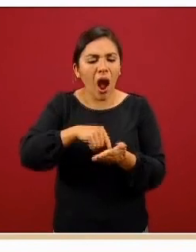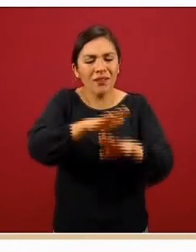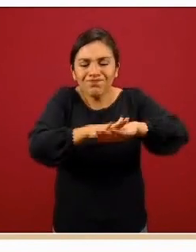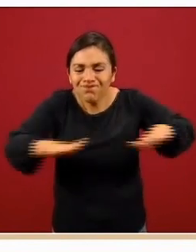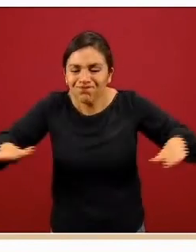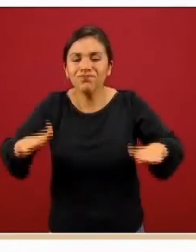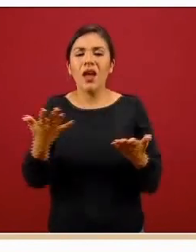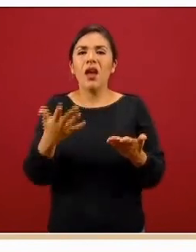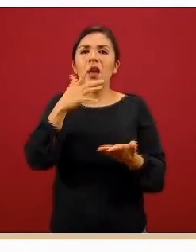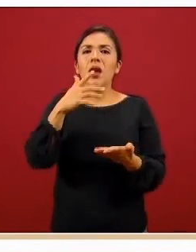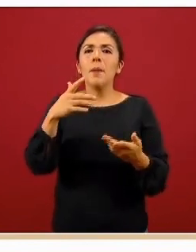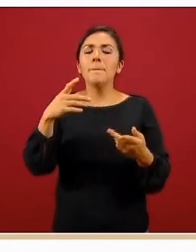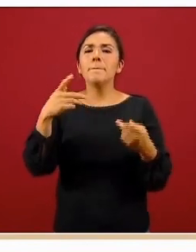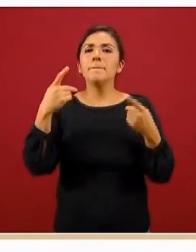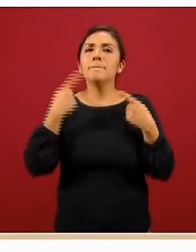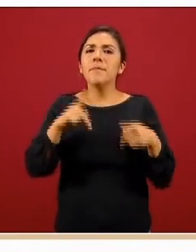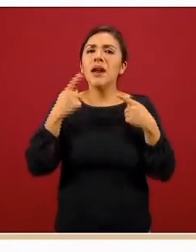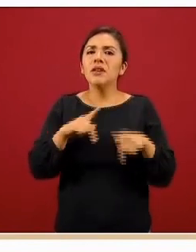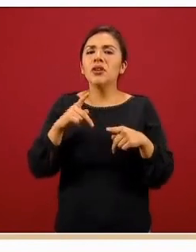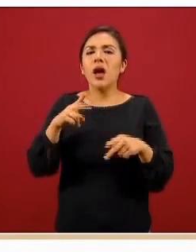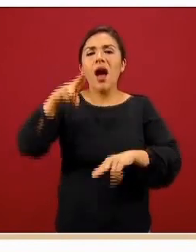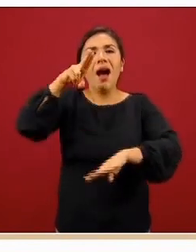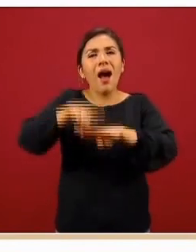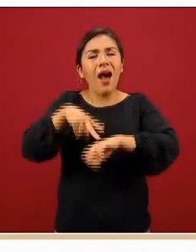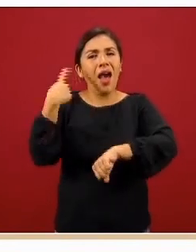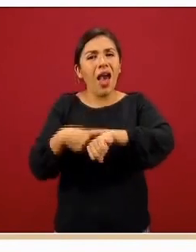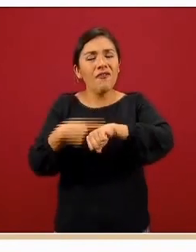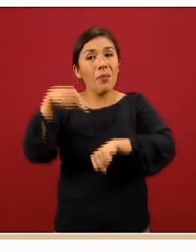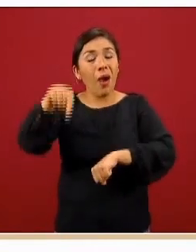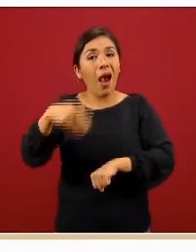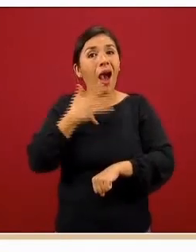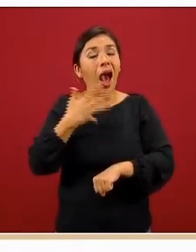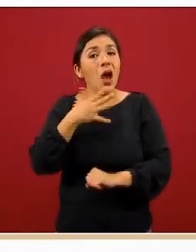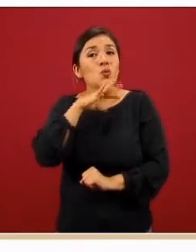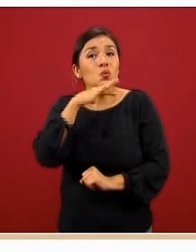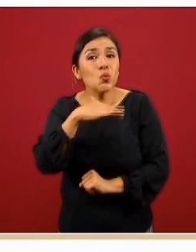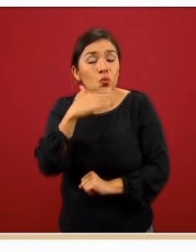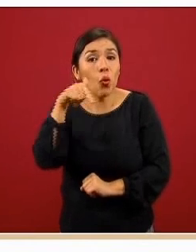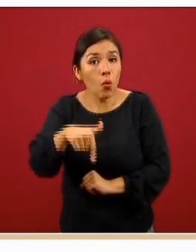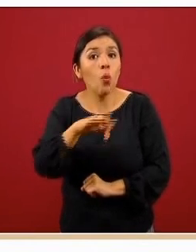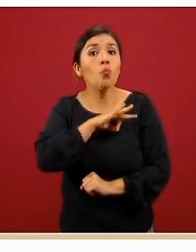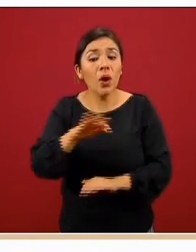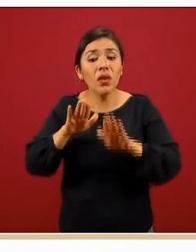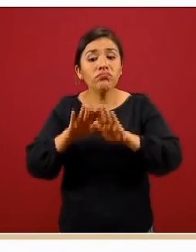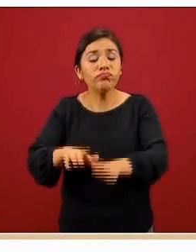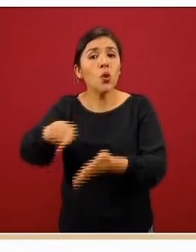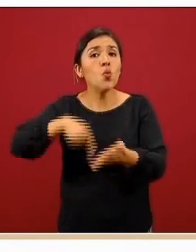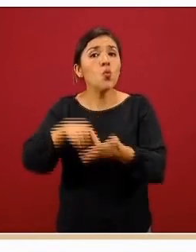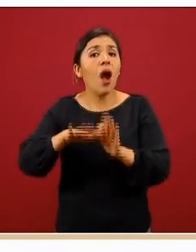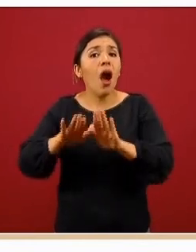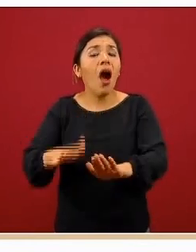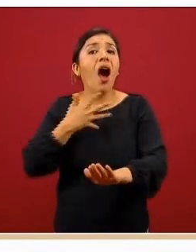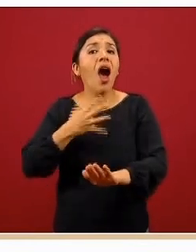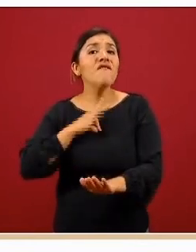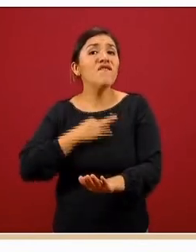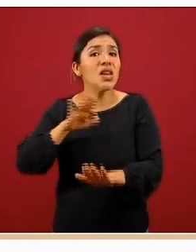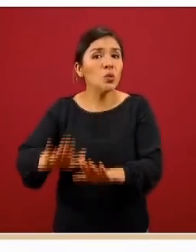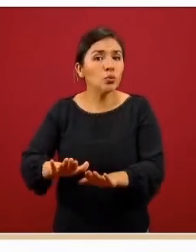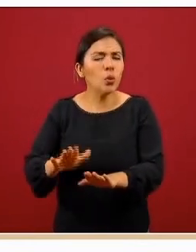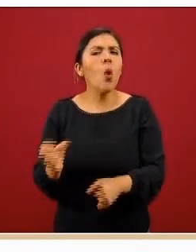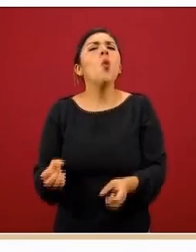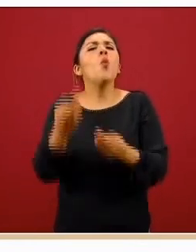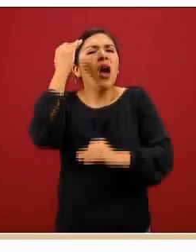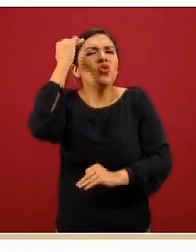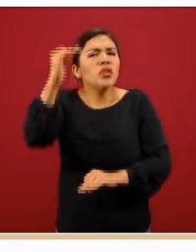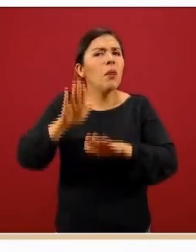algunas áreas del paciente que pudiesen llegar a estar contaminadas pueden permanecer el virus en estas superficies cuánto tiempo puede